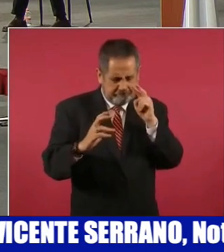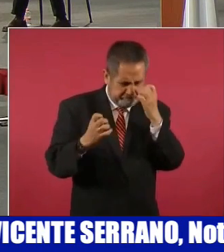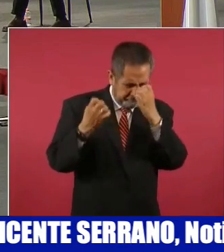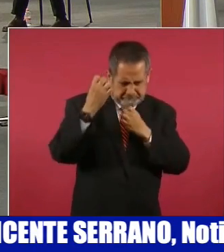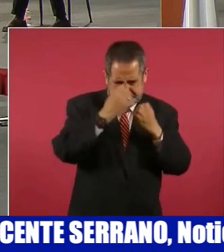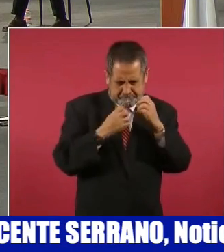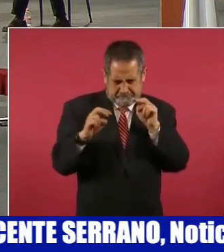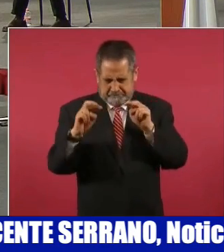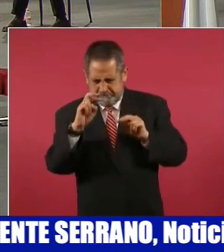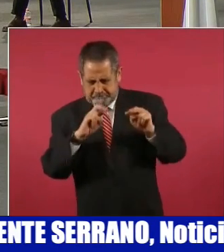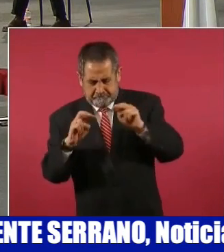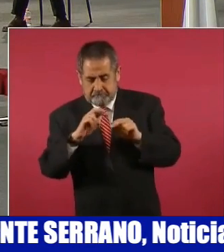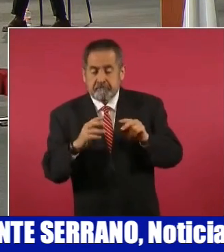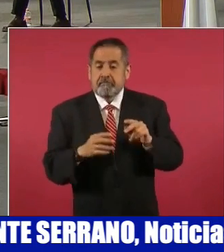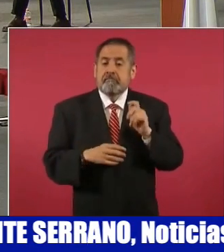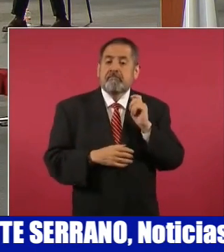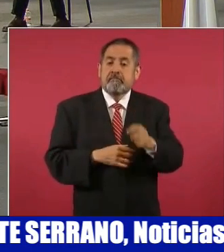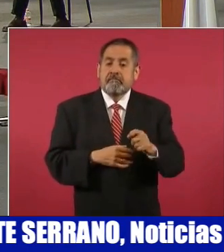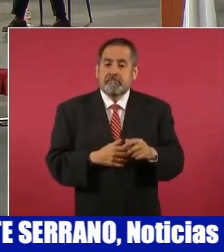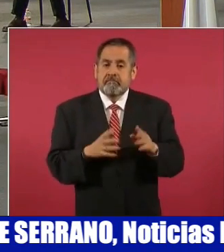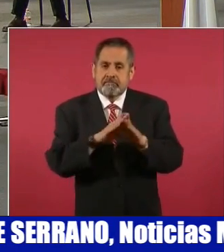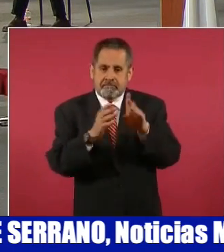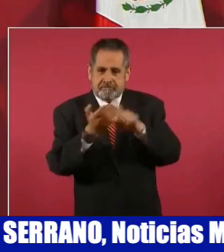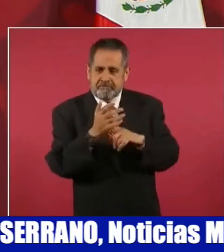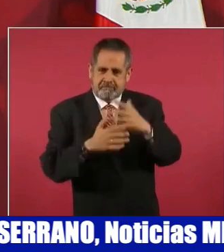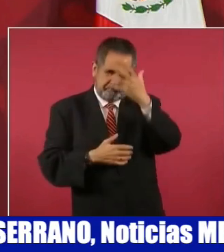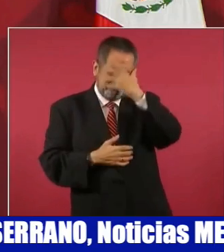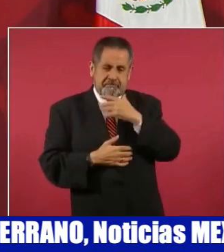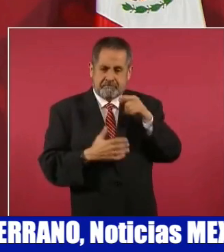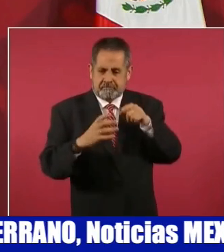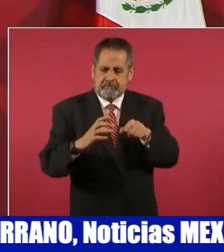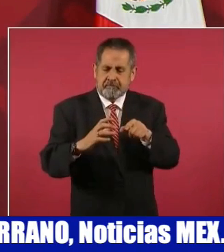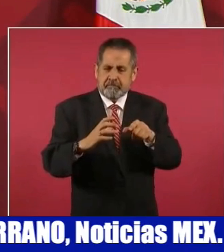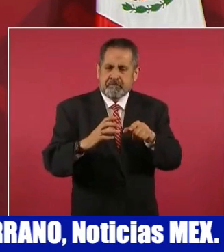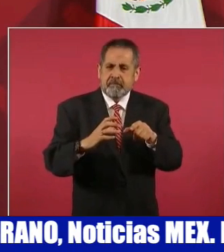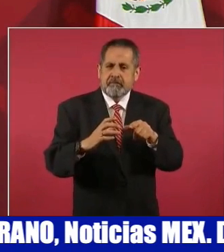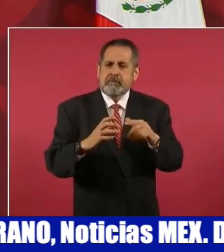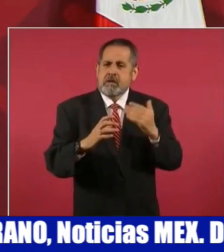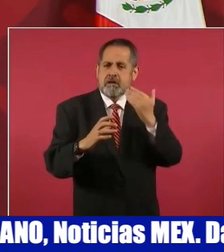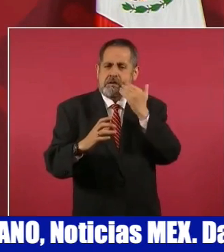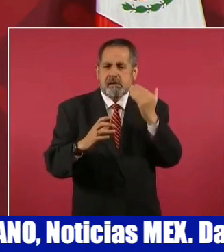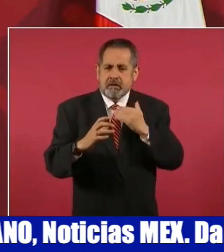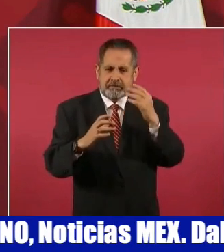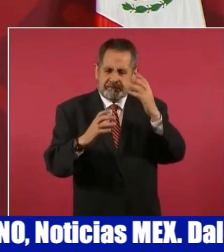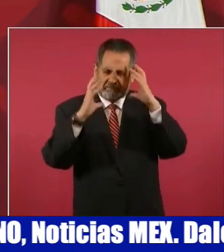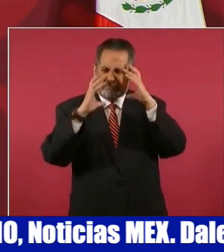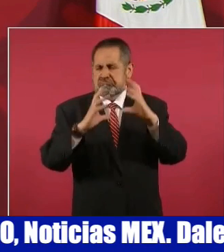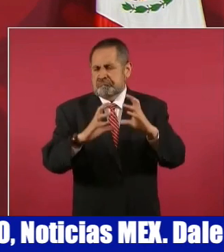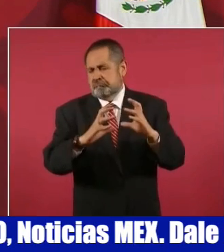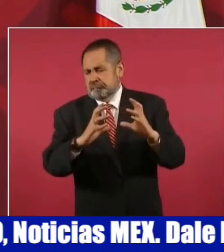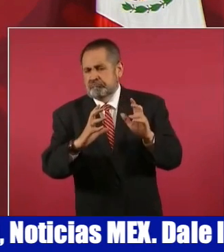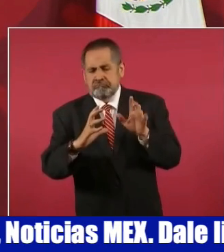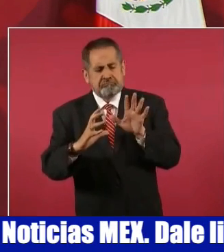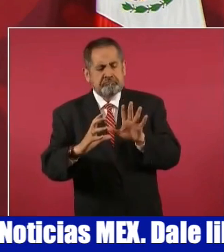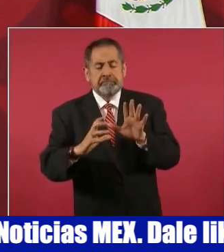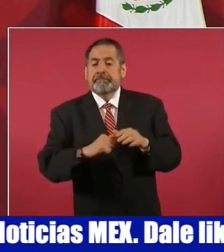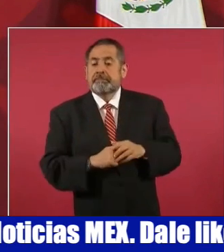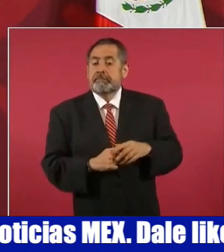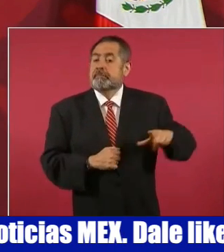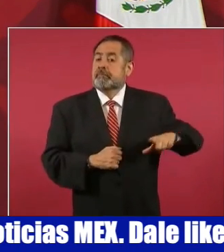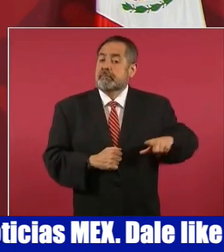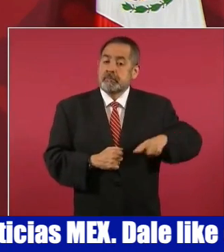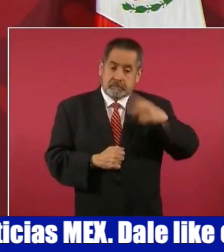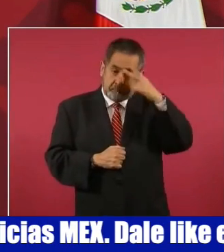efecto, la testa de ese joven presentaba una anomalía encefálica. El gobierno